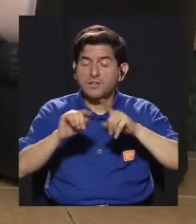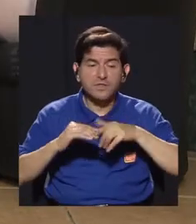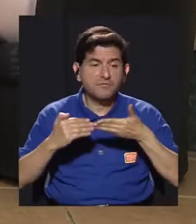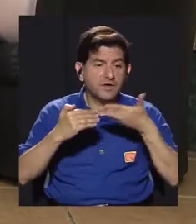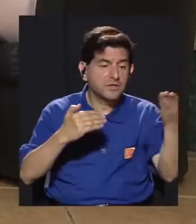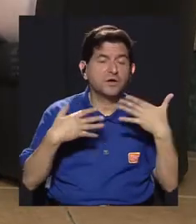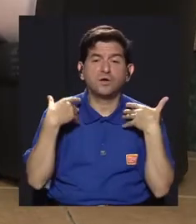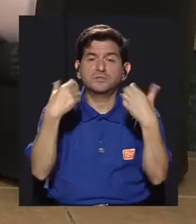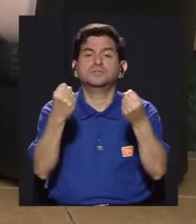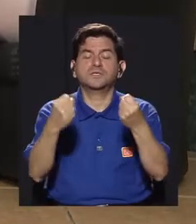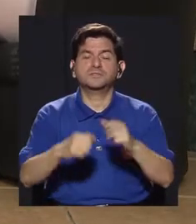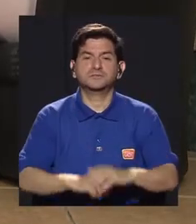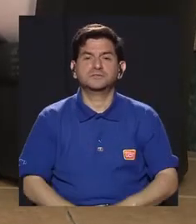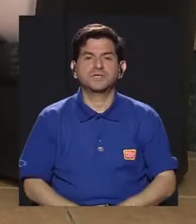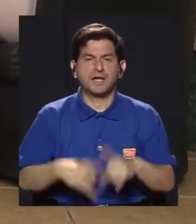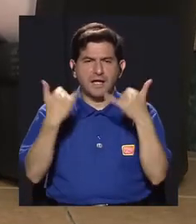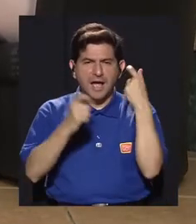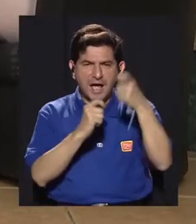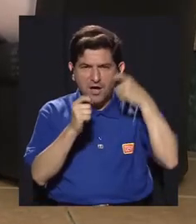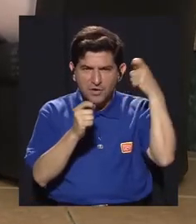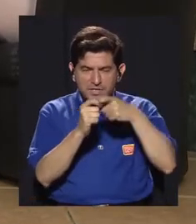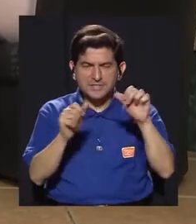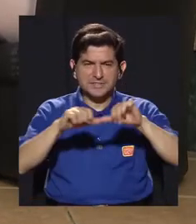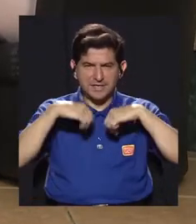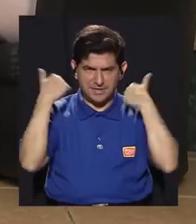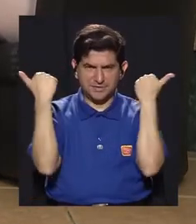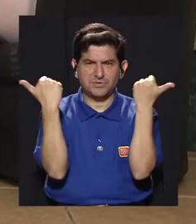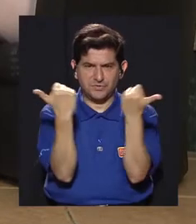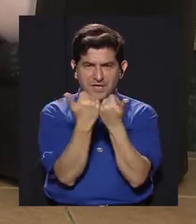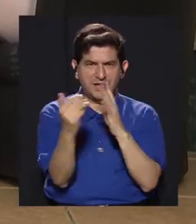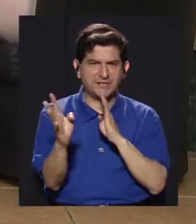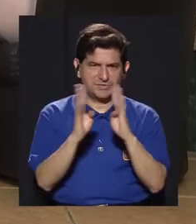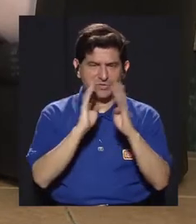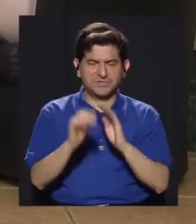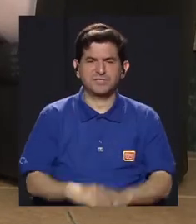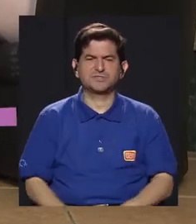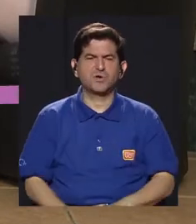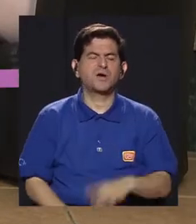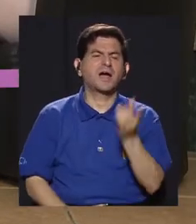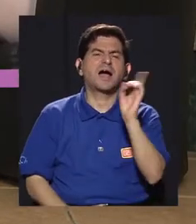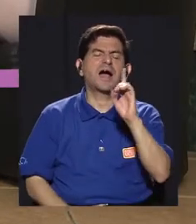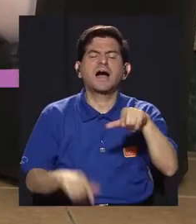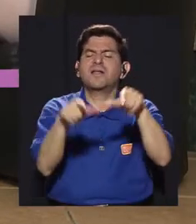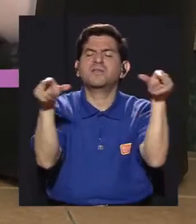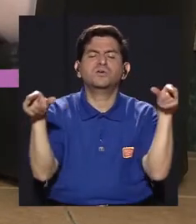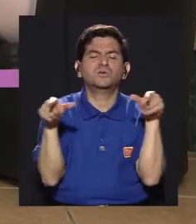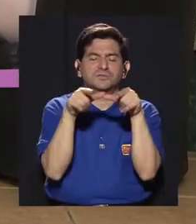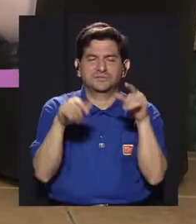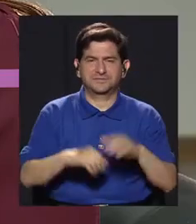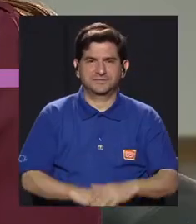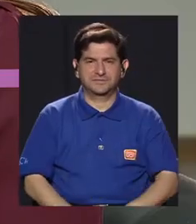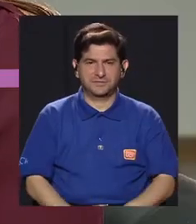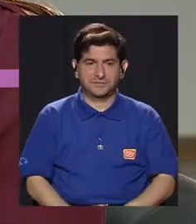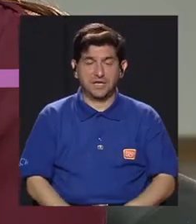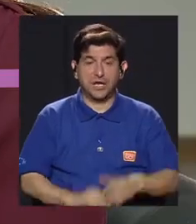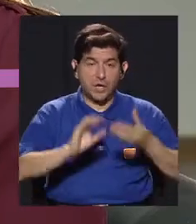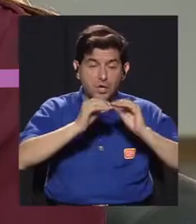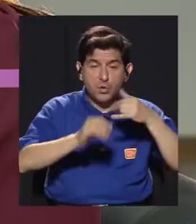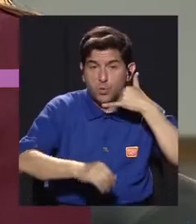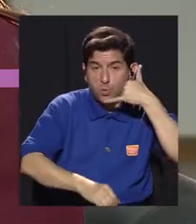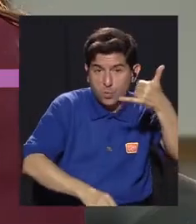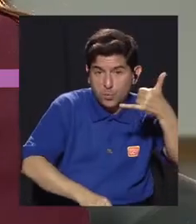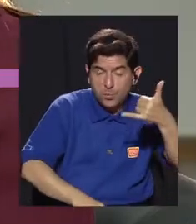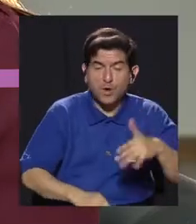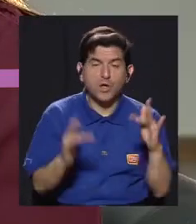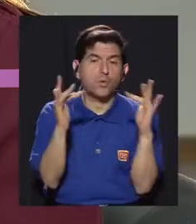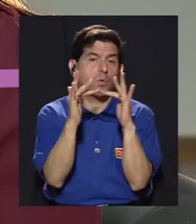con muchas otras condiciones de salud. Ahora propiamente la asociación, hablemos un poquitito, ¿verdad? ¿Dónde están ustedes ubicados? ¿Hay algún